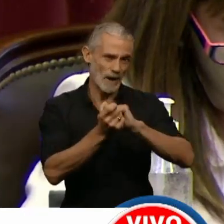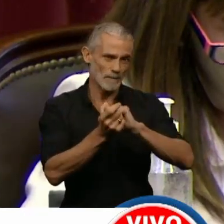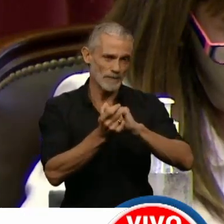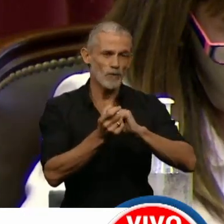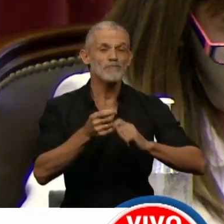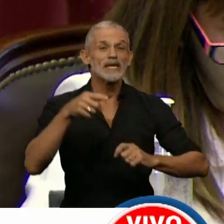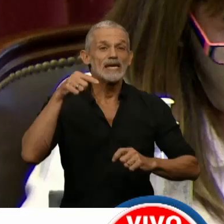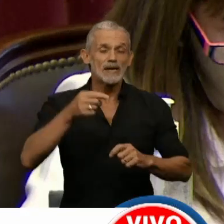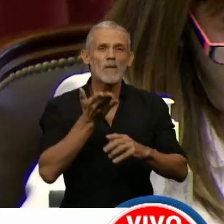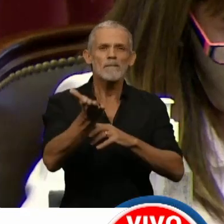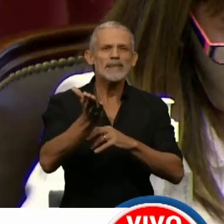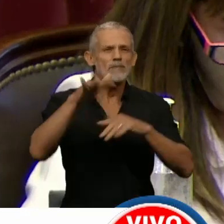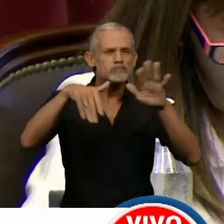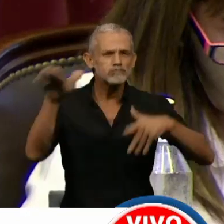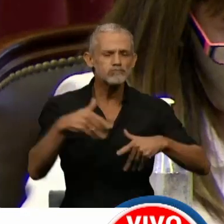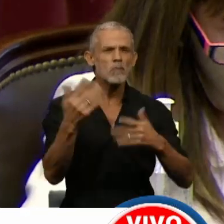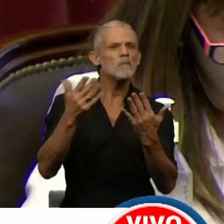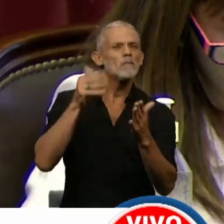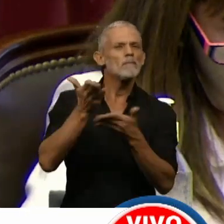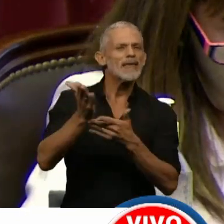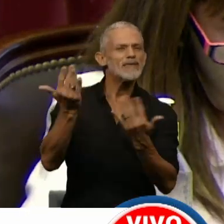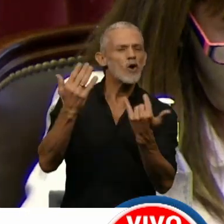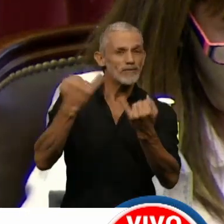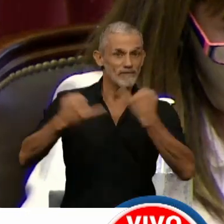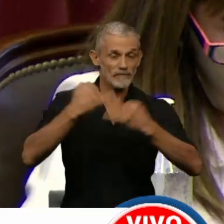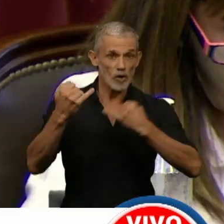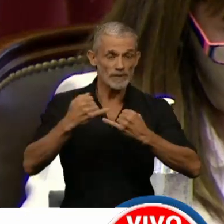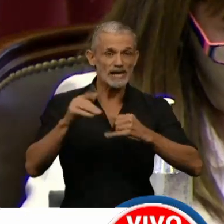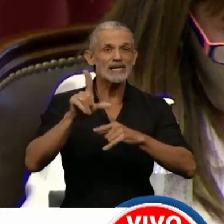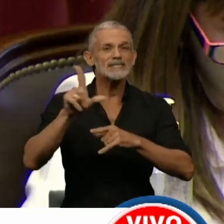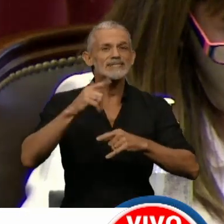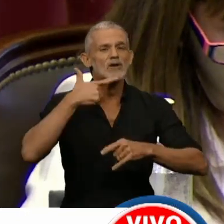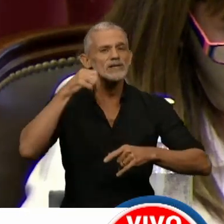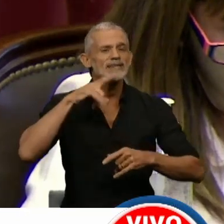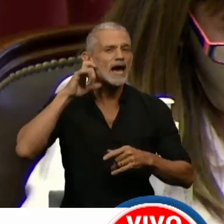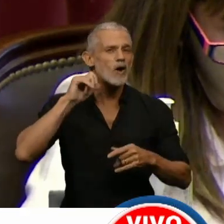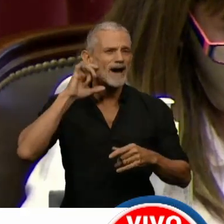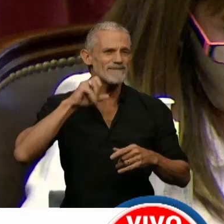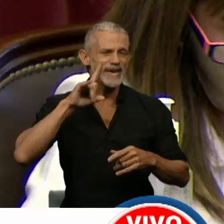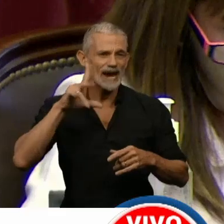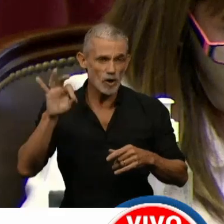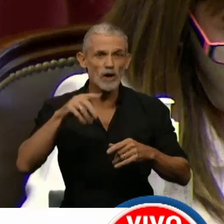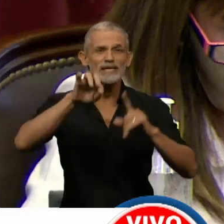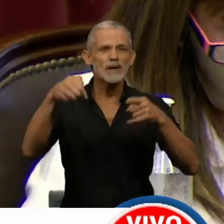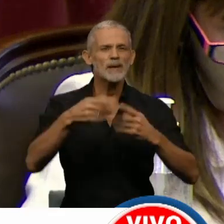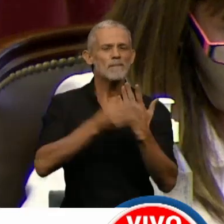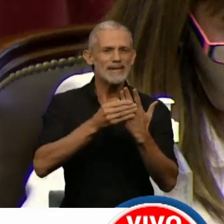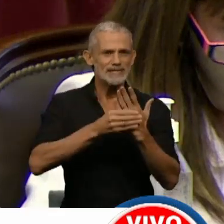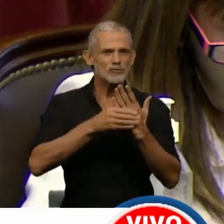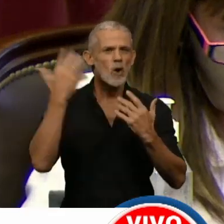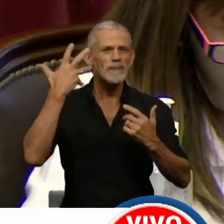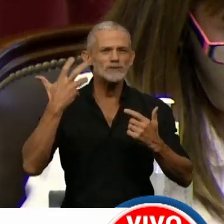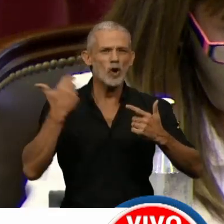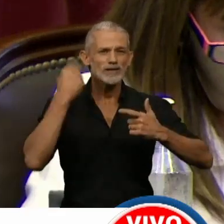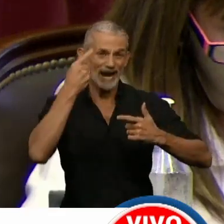la citación y el pedido de informe tanto al licenciado Santiago Cafiero como a la actual ministra, doctora